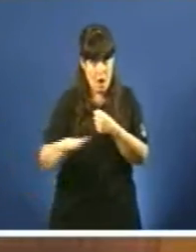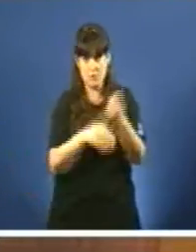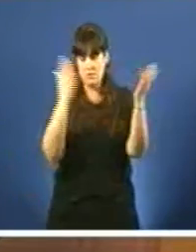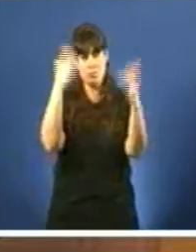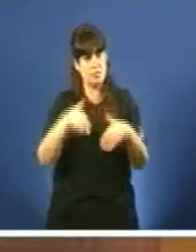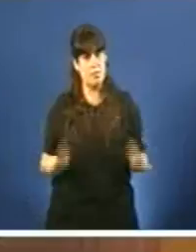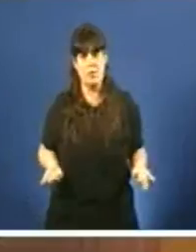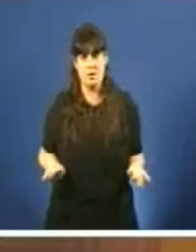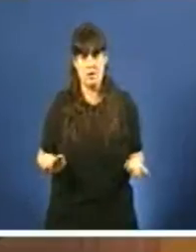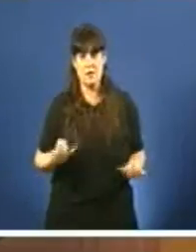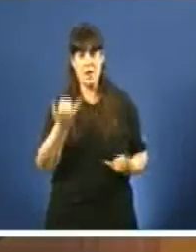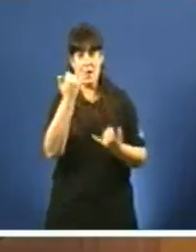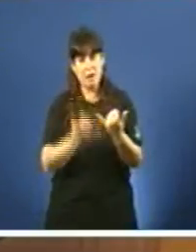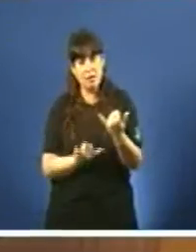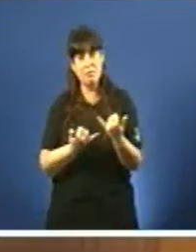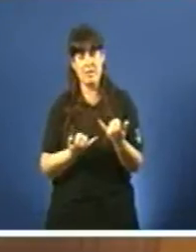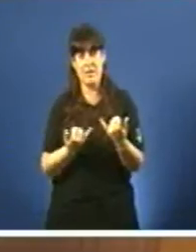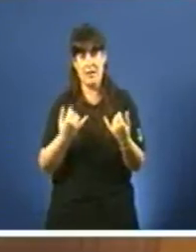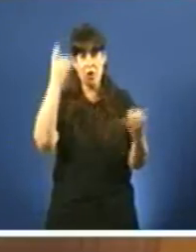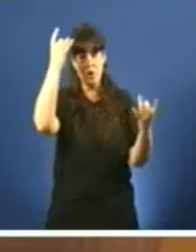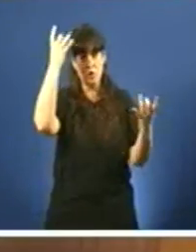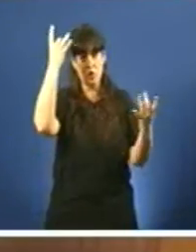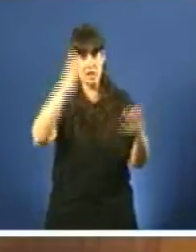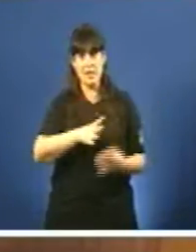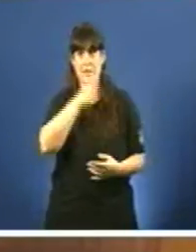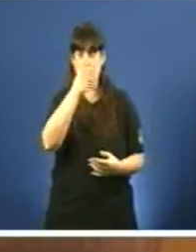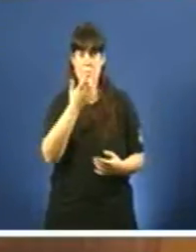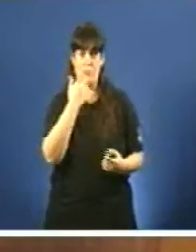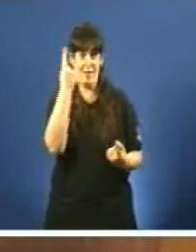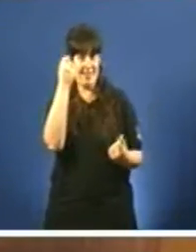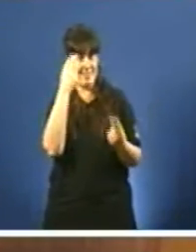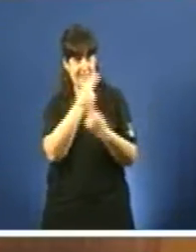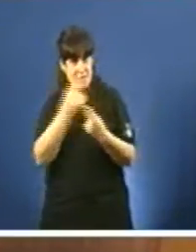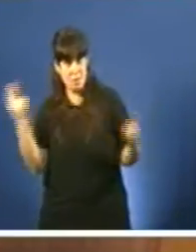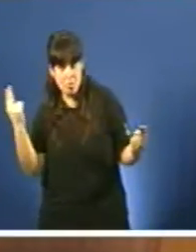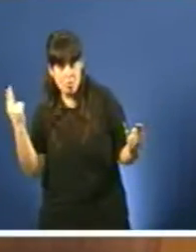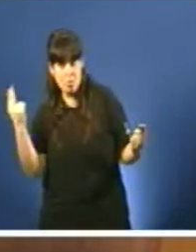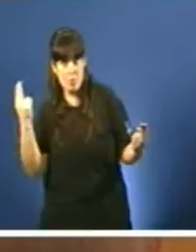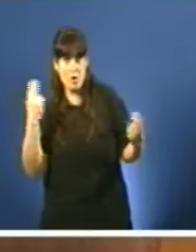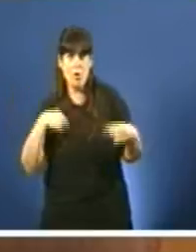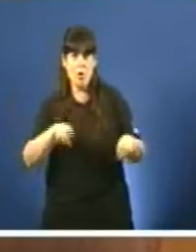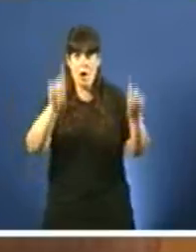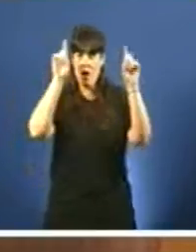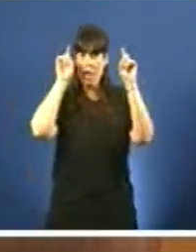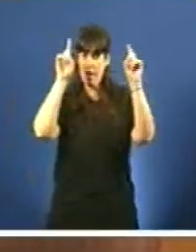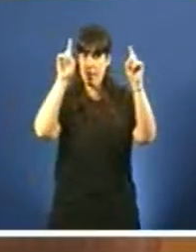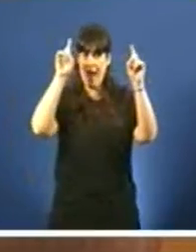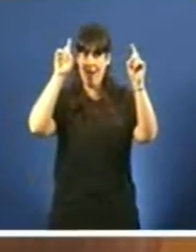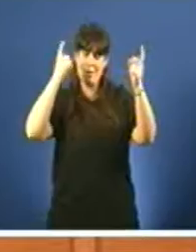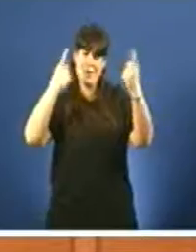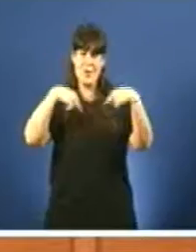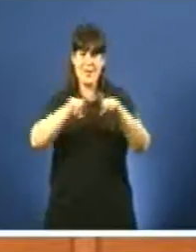Que chegan ao disparate de subvencionar con dinheiro público a educación na ignorancia, señor Feijó.